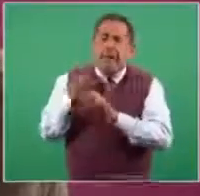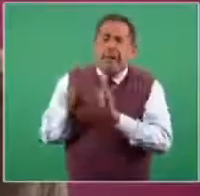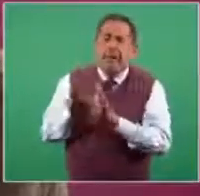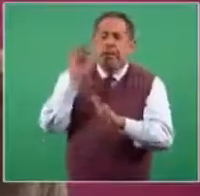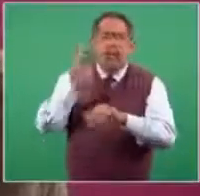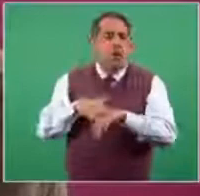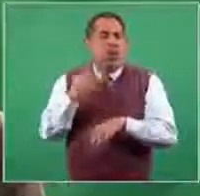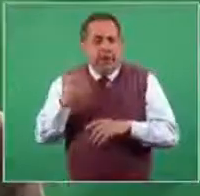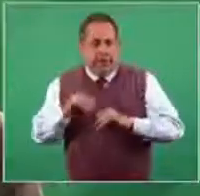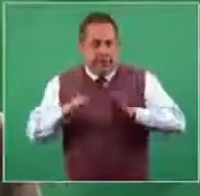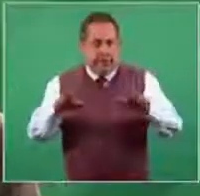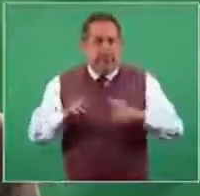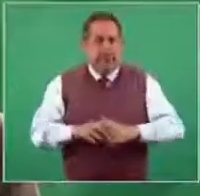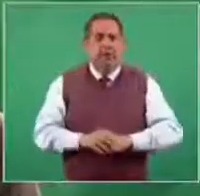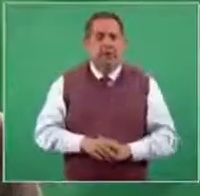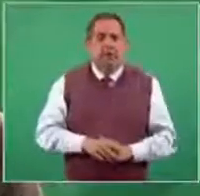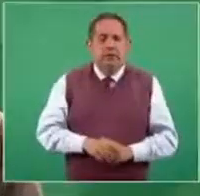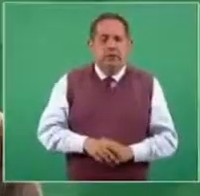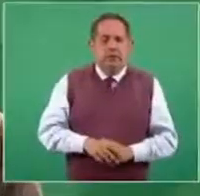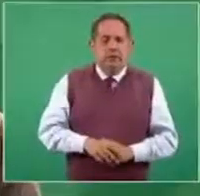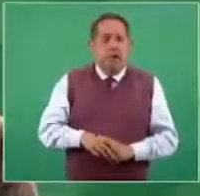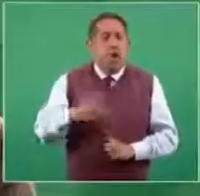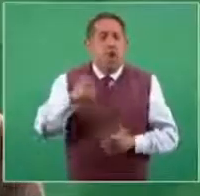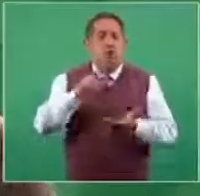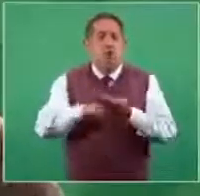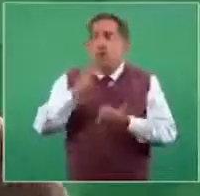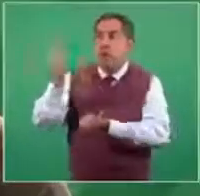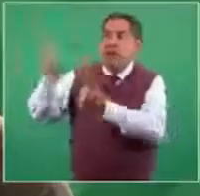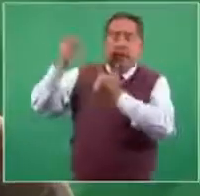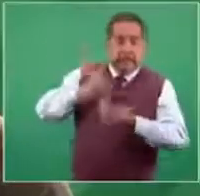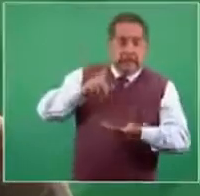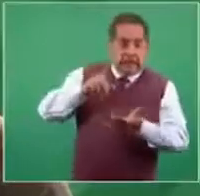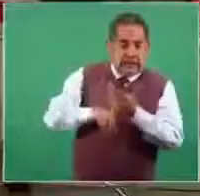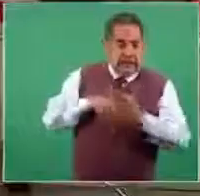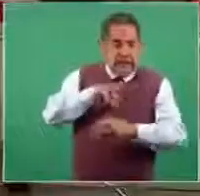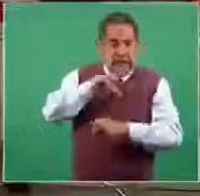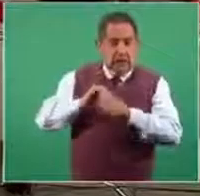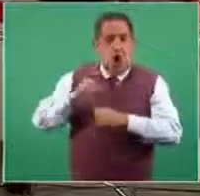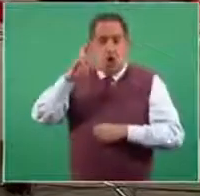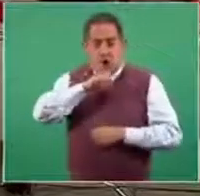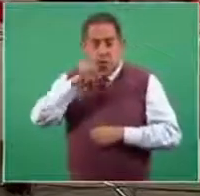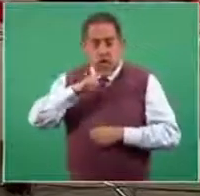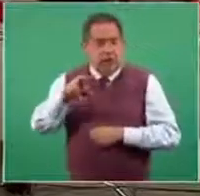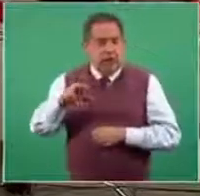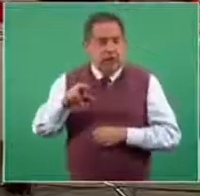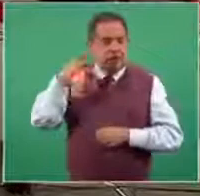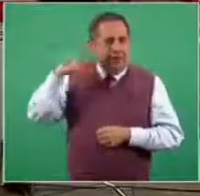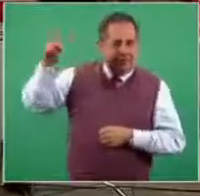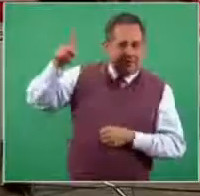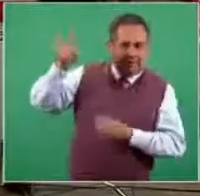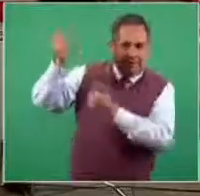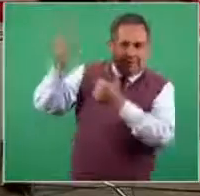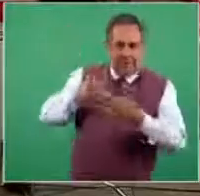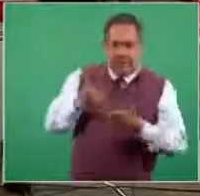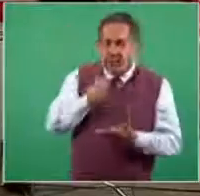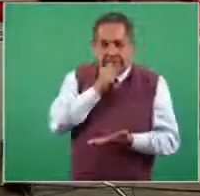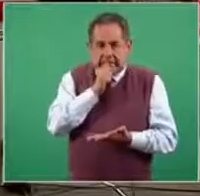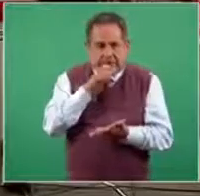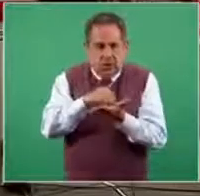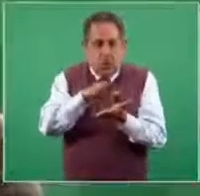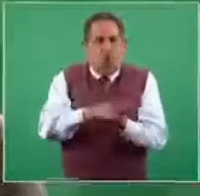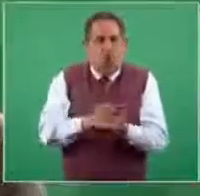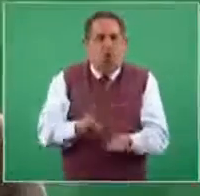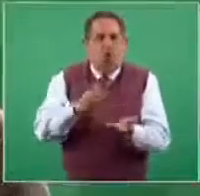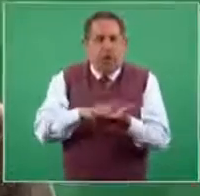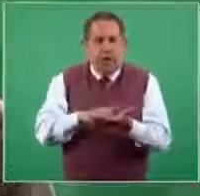esclarecerlo. Costo de traslado de la vacuna rusa, Sputnik V, todavía no está establecido,